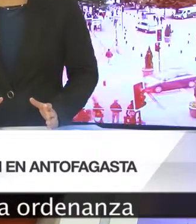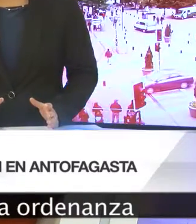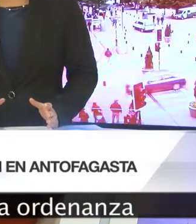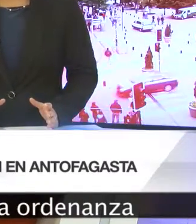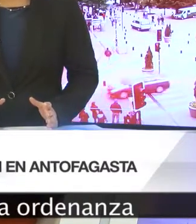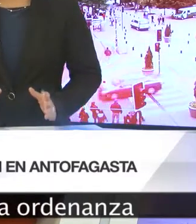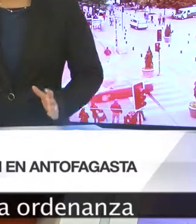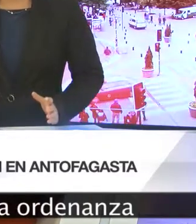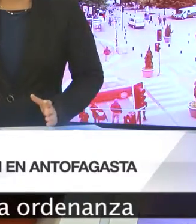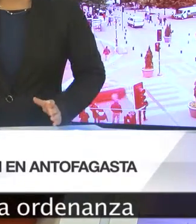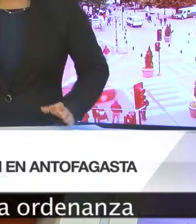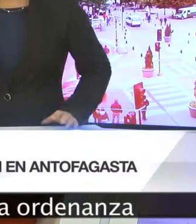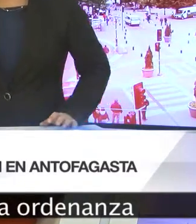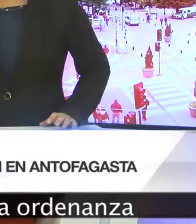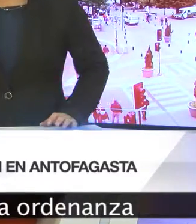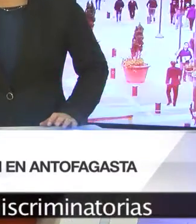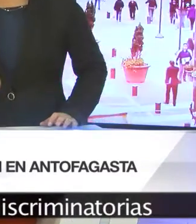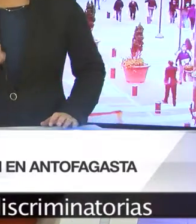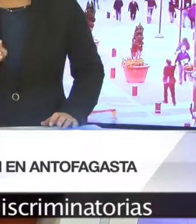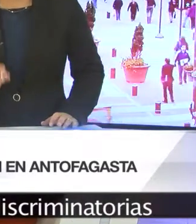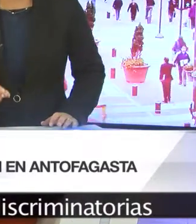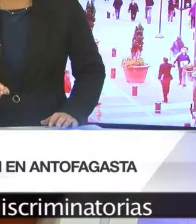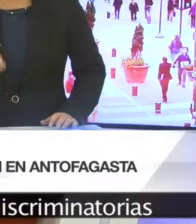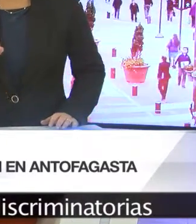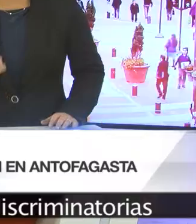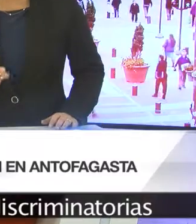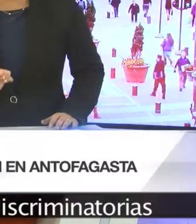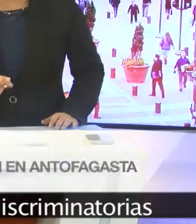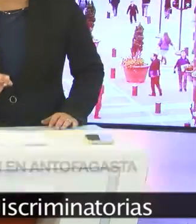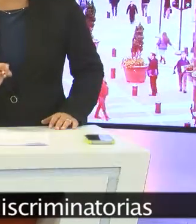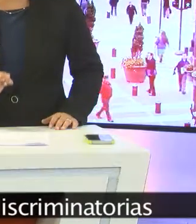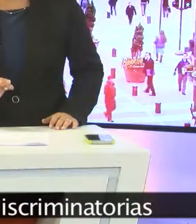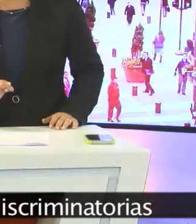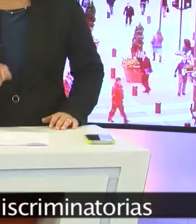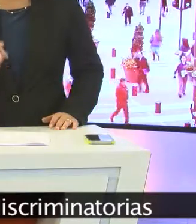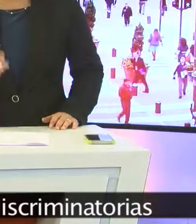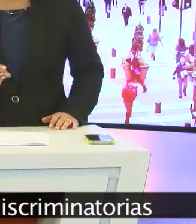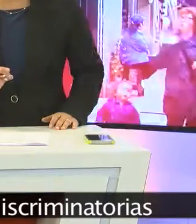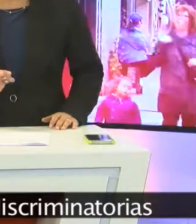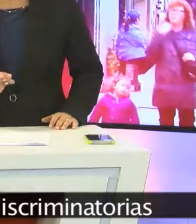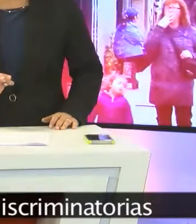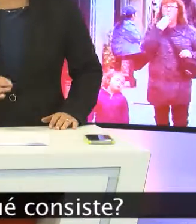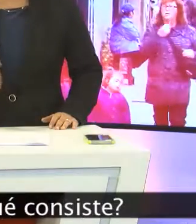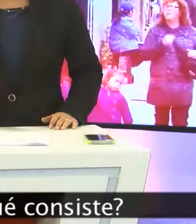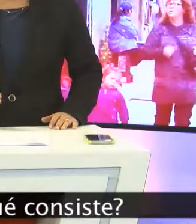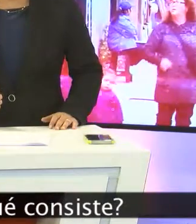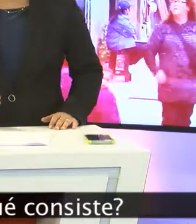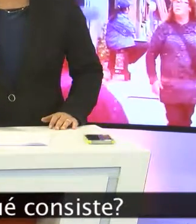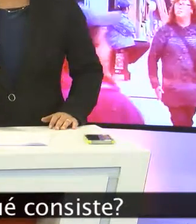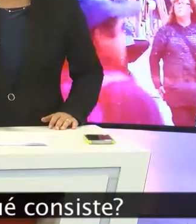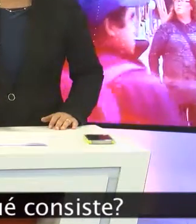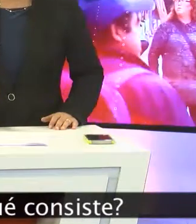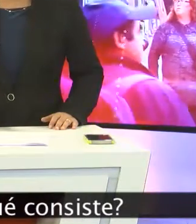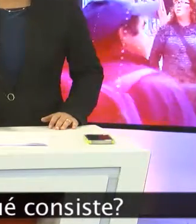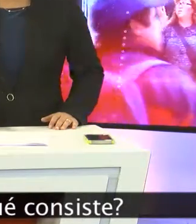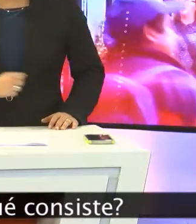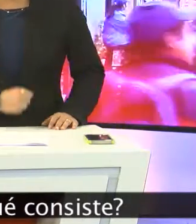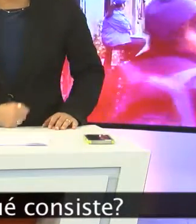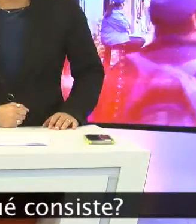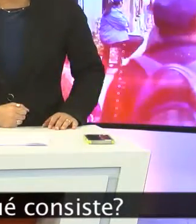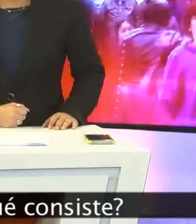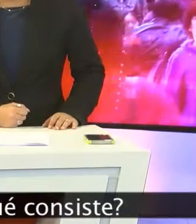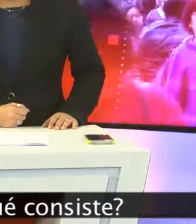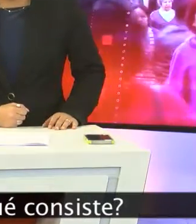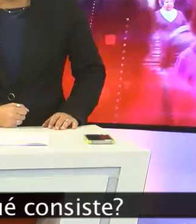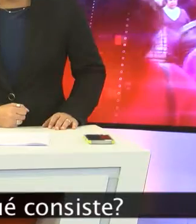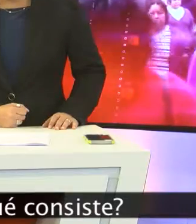propuso una nueva ordenanza para normar y sancionar acciones discriminatorias por origen, sexo o edad.